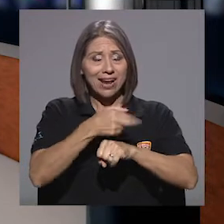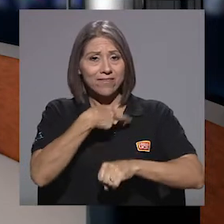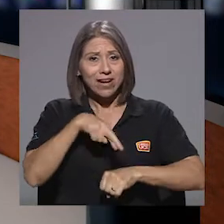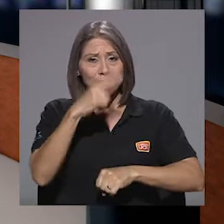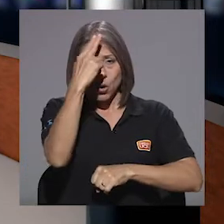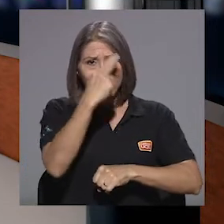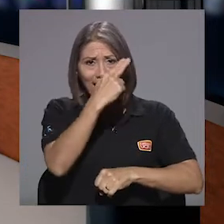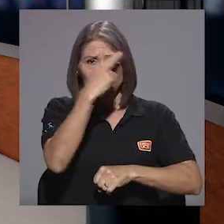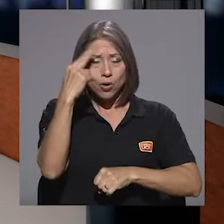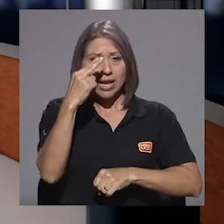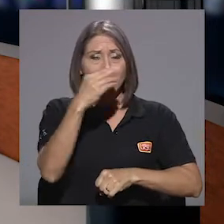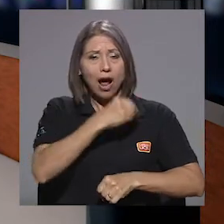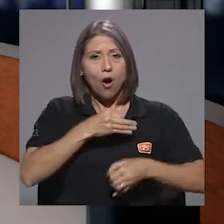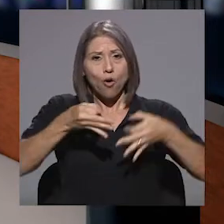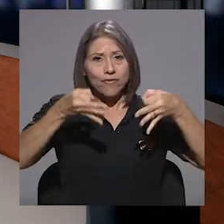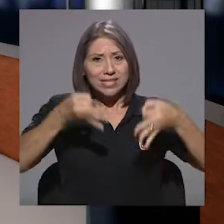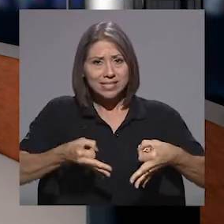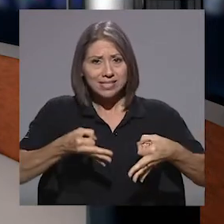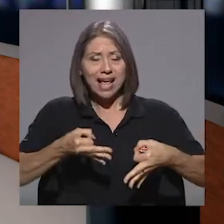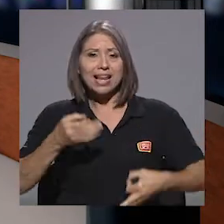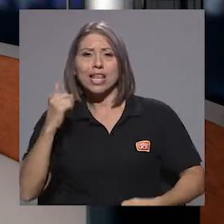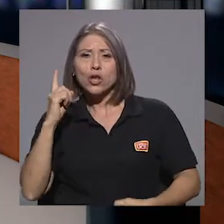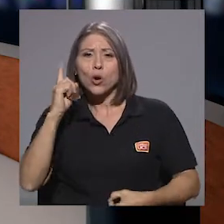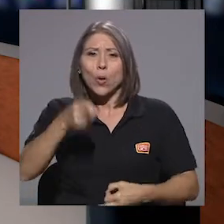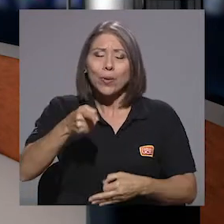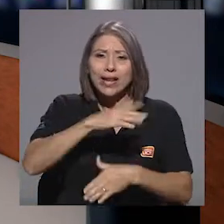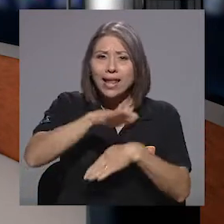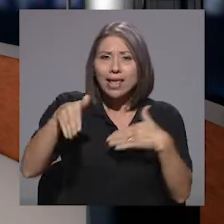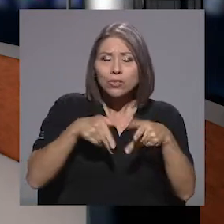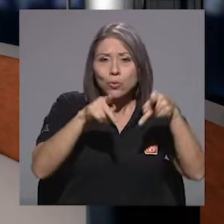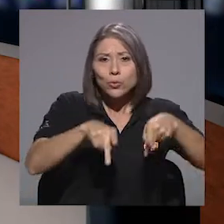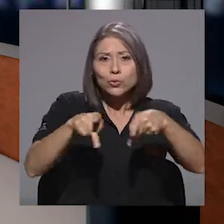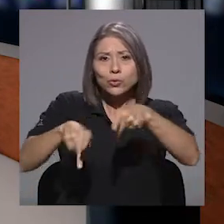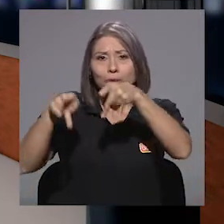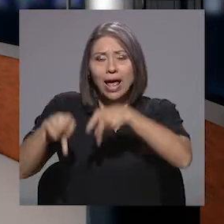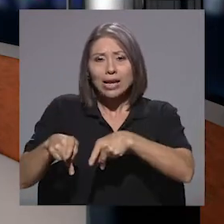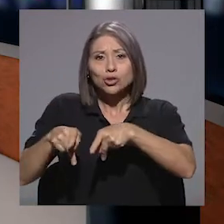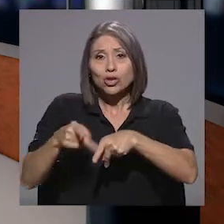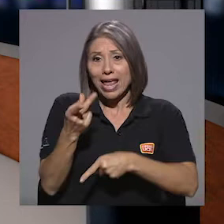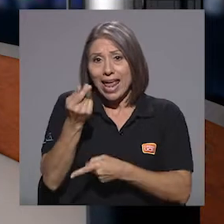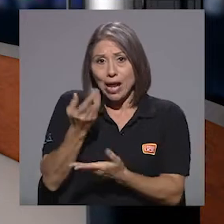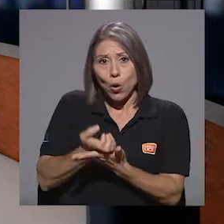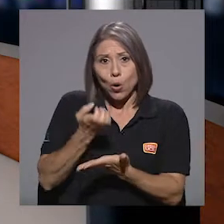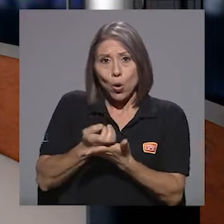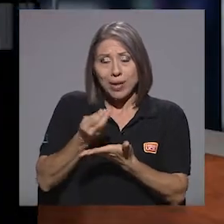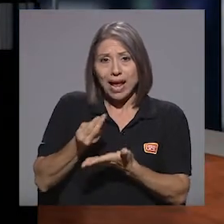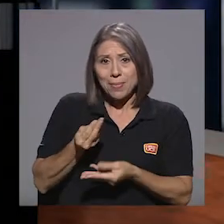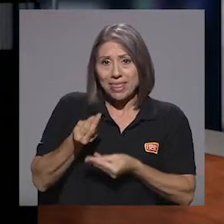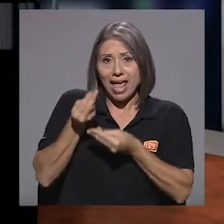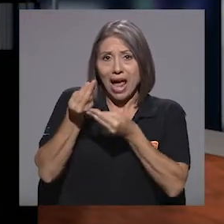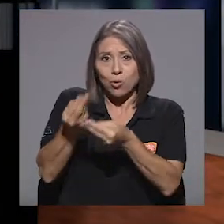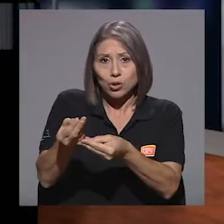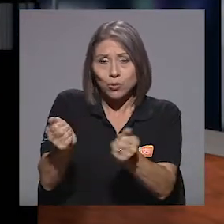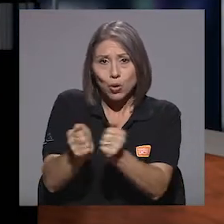religión oficial y obligue a todos los ciudadanos a contribuir económicamente con ella es un privilegio que